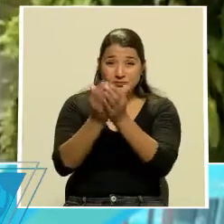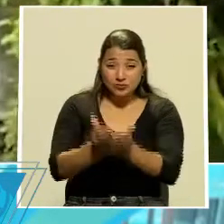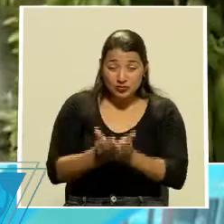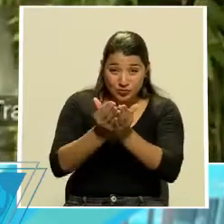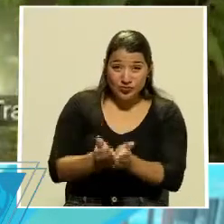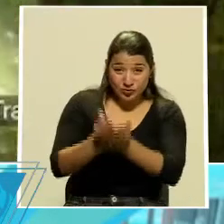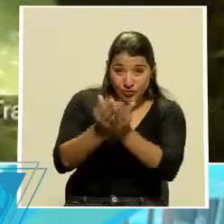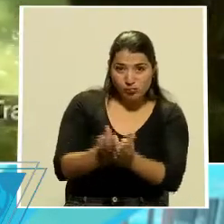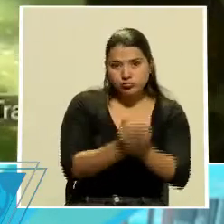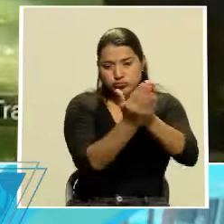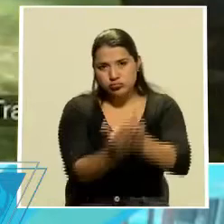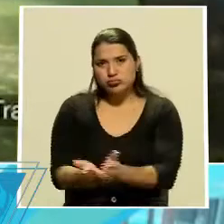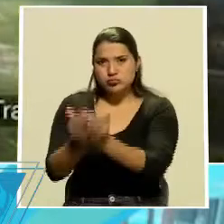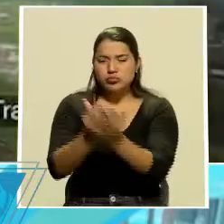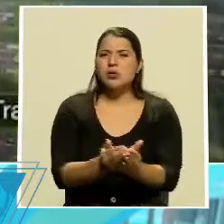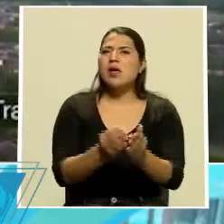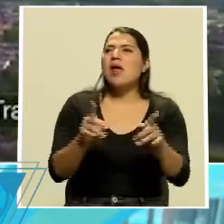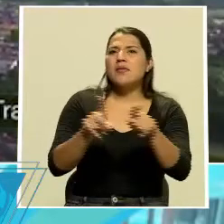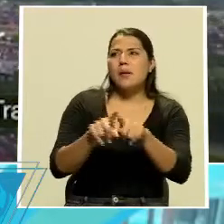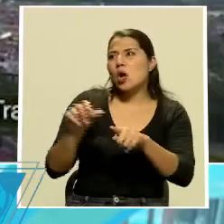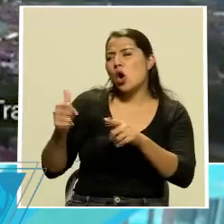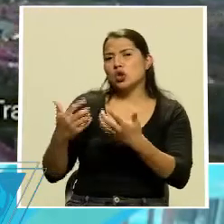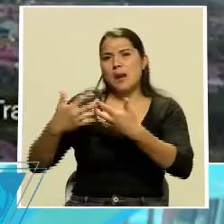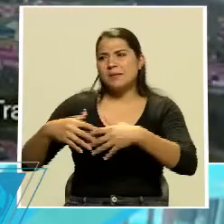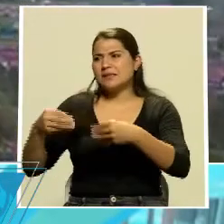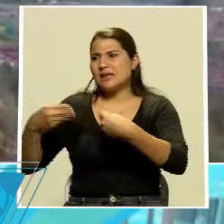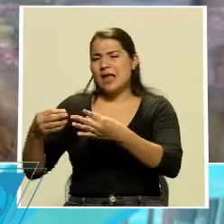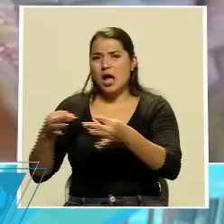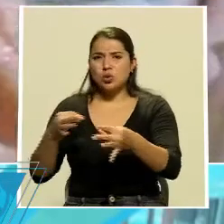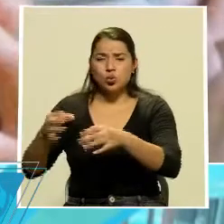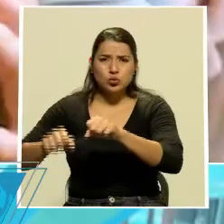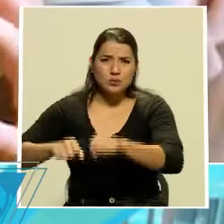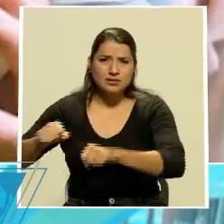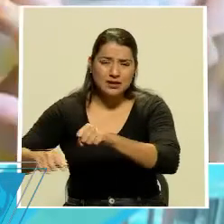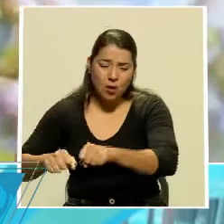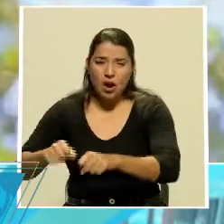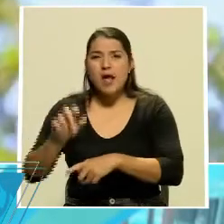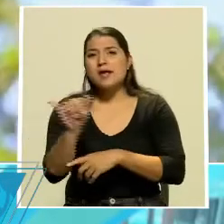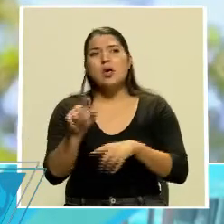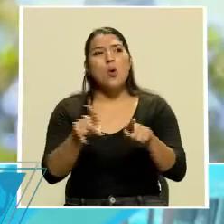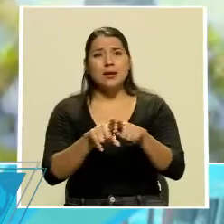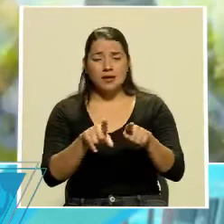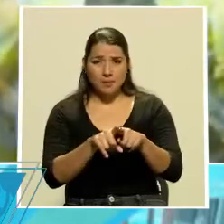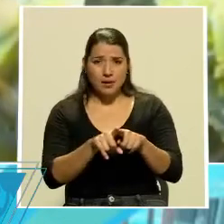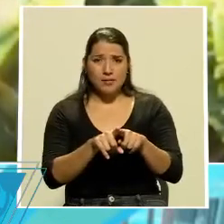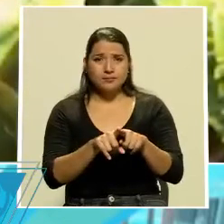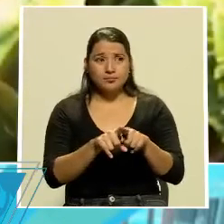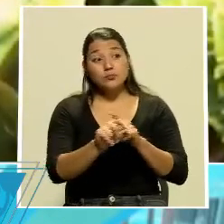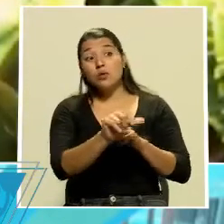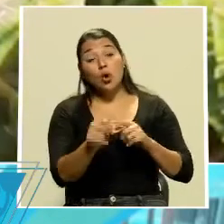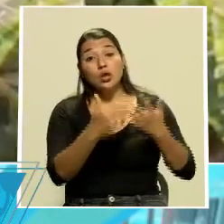Serendipity Adventures, que le ofrece tours de bicicletas. Igual, Turrialba Ventures ofrece tours de